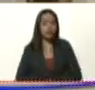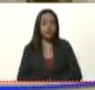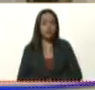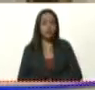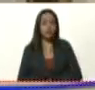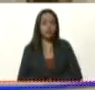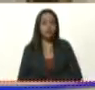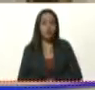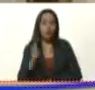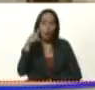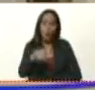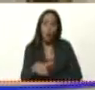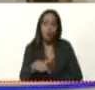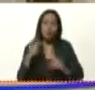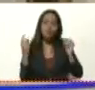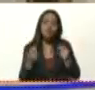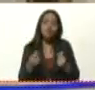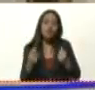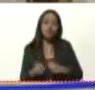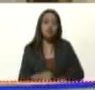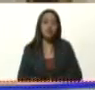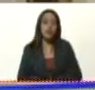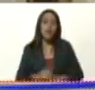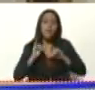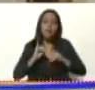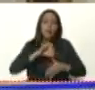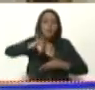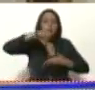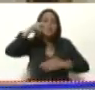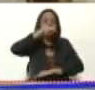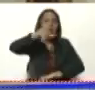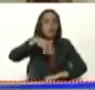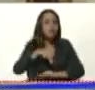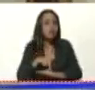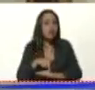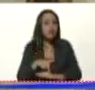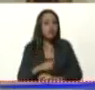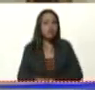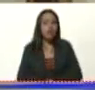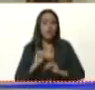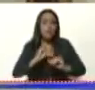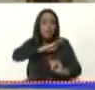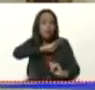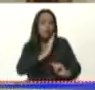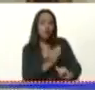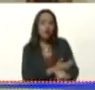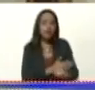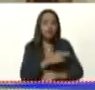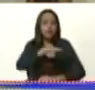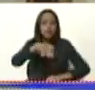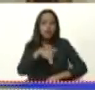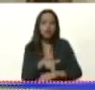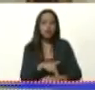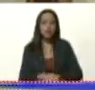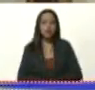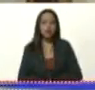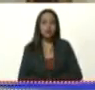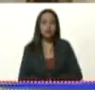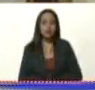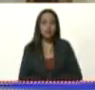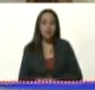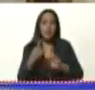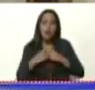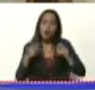Hoy tenemos que activar el mismo espíritu nacional, la misma fuerza nacional, pero